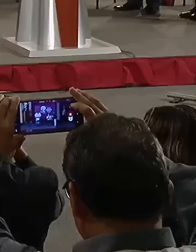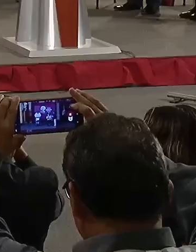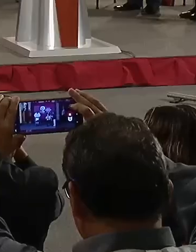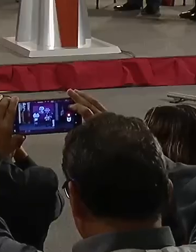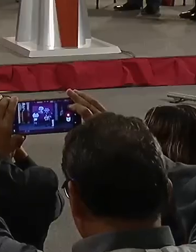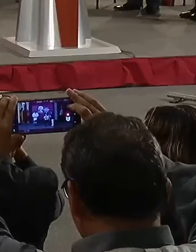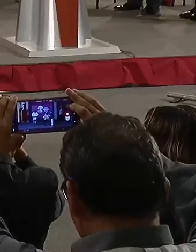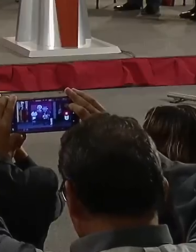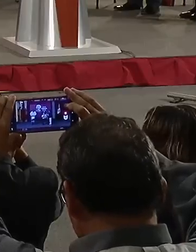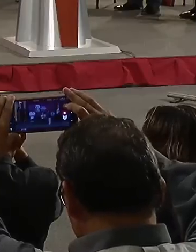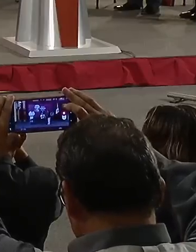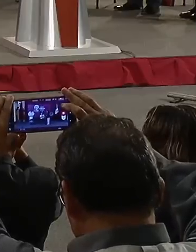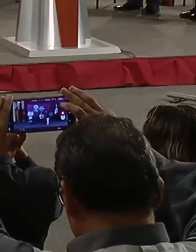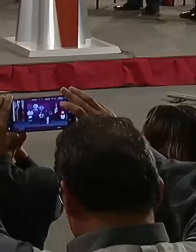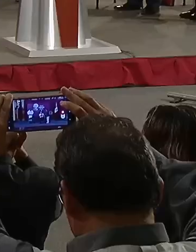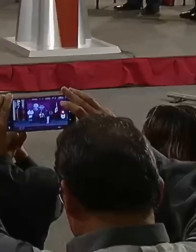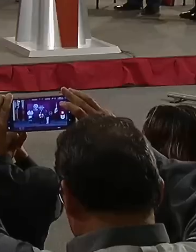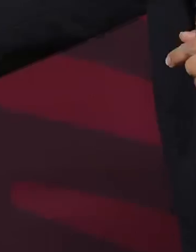Sí.